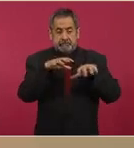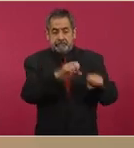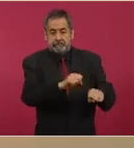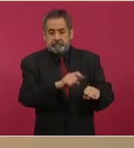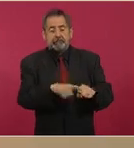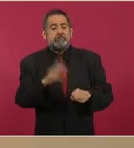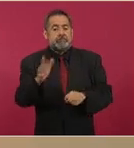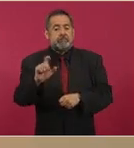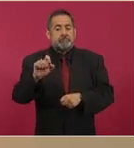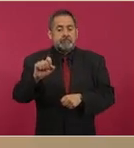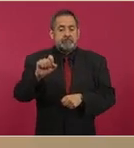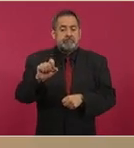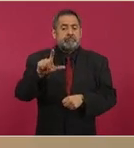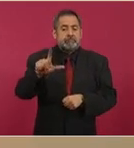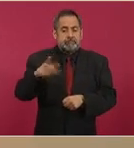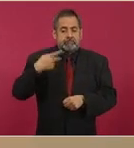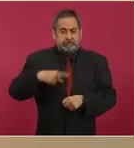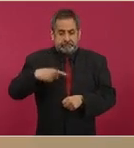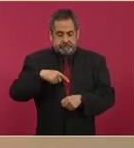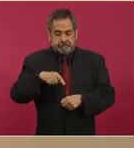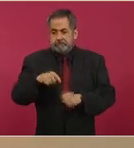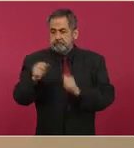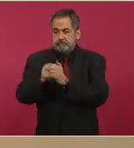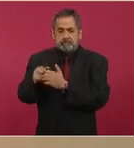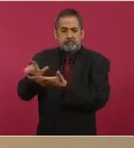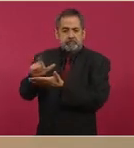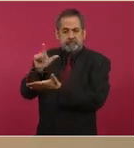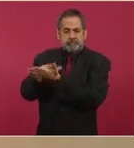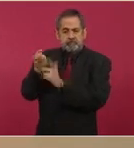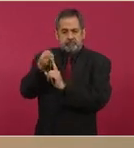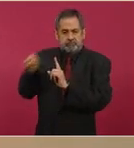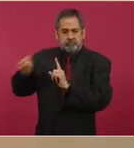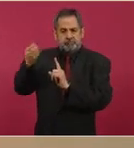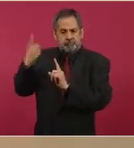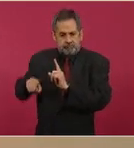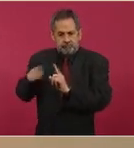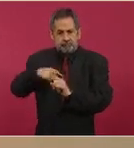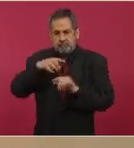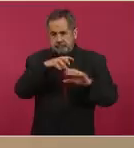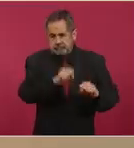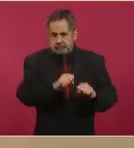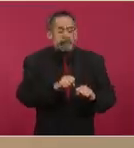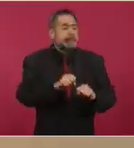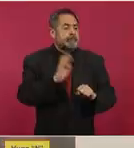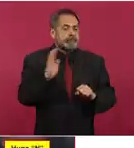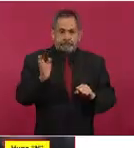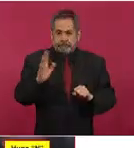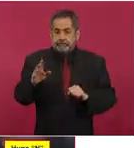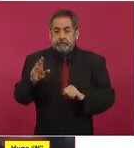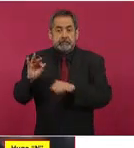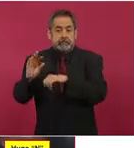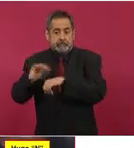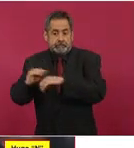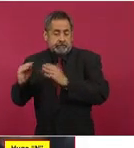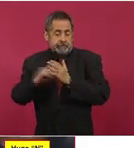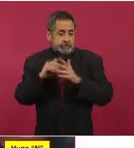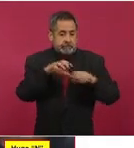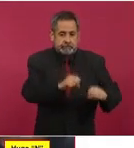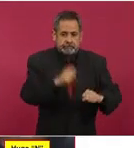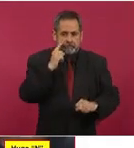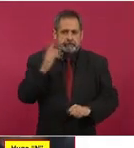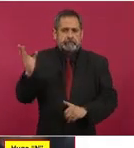personas que se les detuvo a través de órdenes de aprehensión, que se han generado 40 órdenes de aprehensión, 35